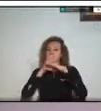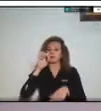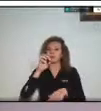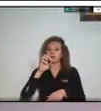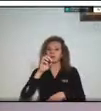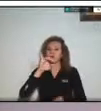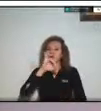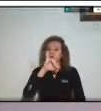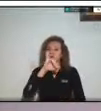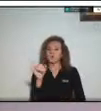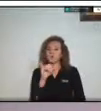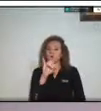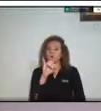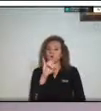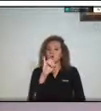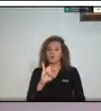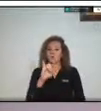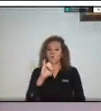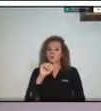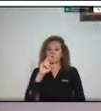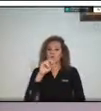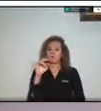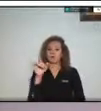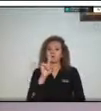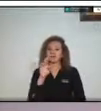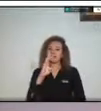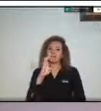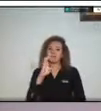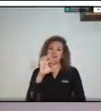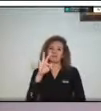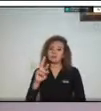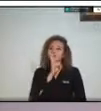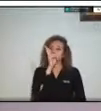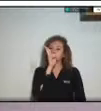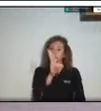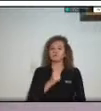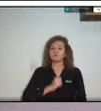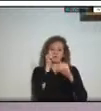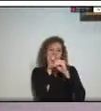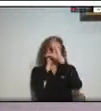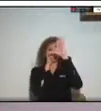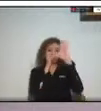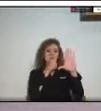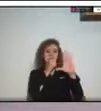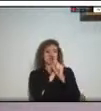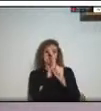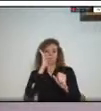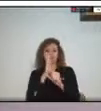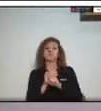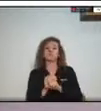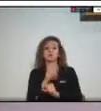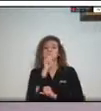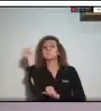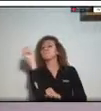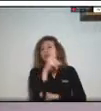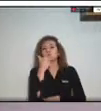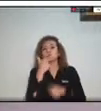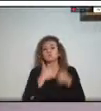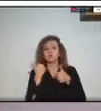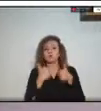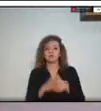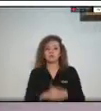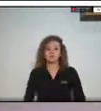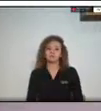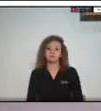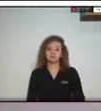para dar respuesta una de las preguntas que realizan acá creo que Juan Camilo Forero ¿cuáles son los